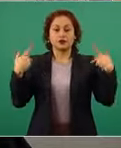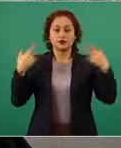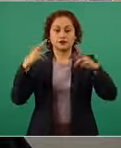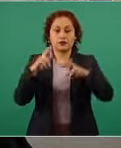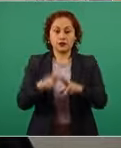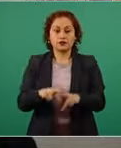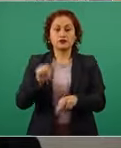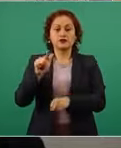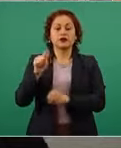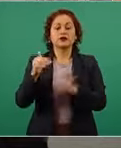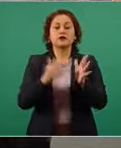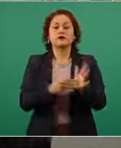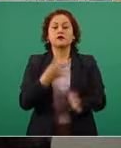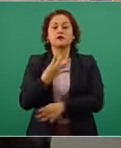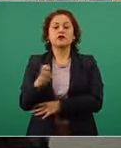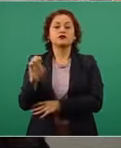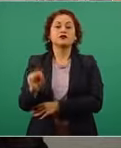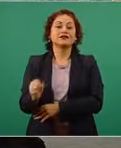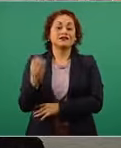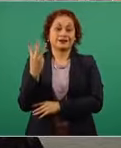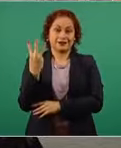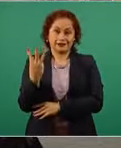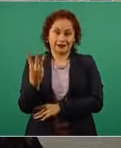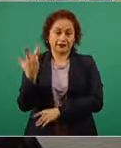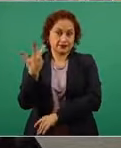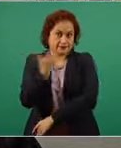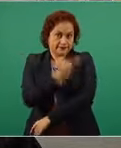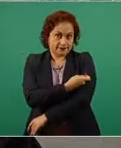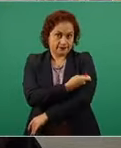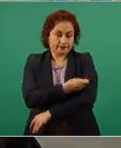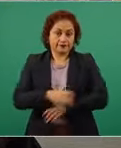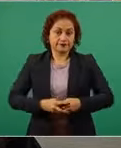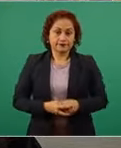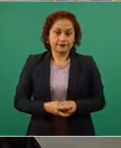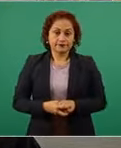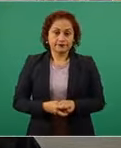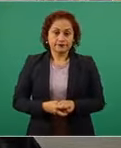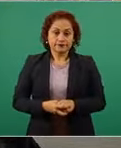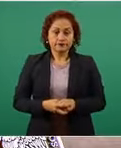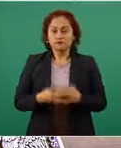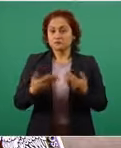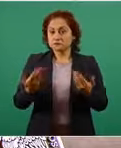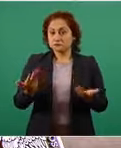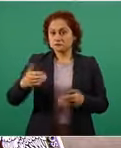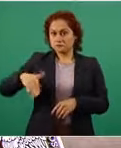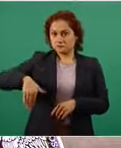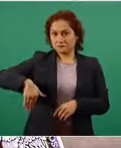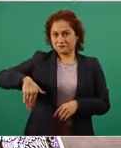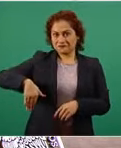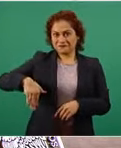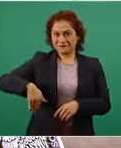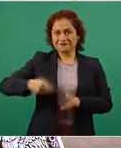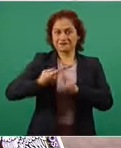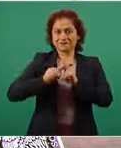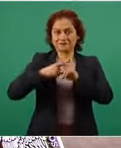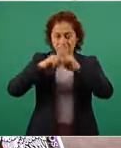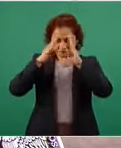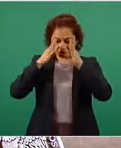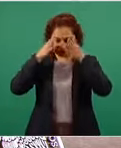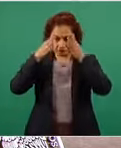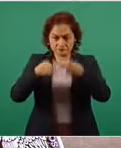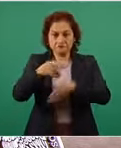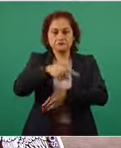463, cuando apuntamos en los últimos días la mayor atención y aplicación de